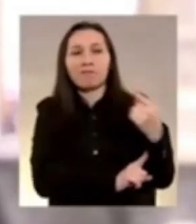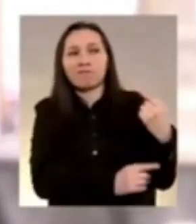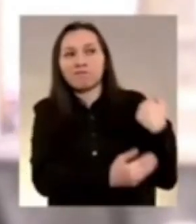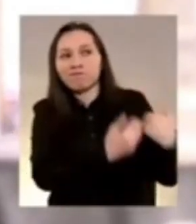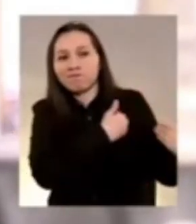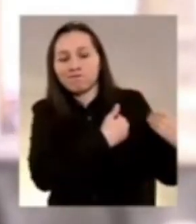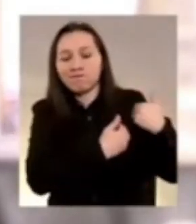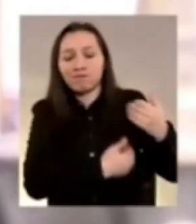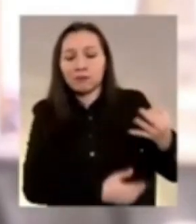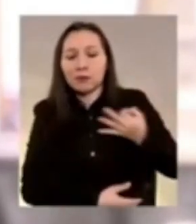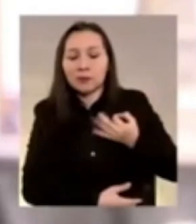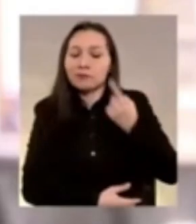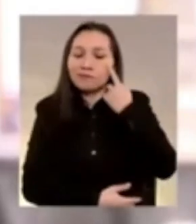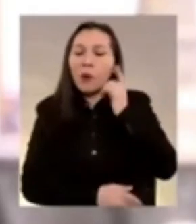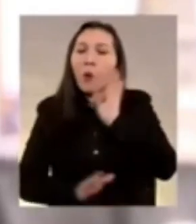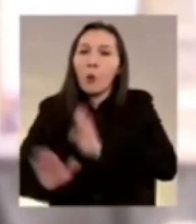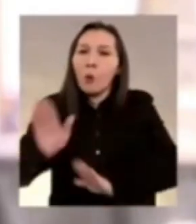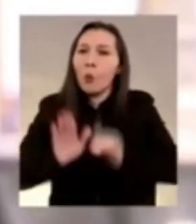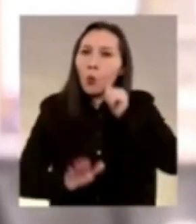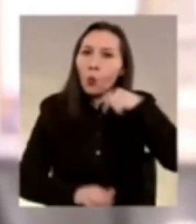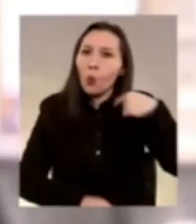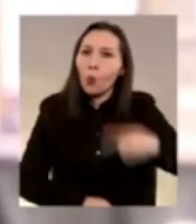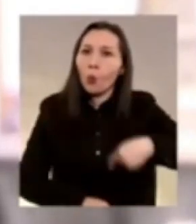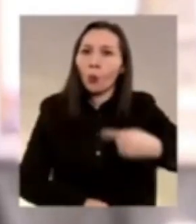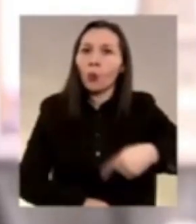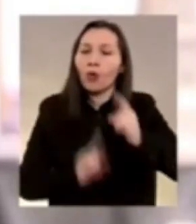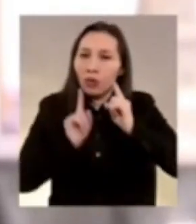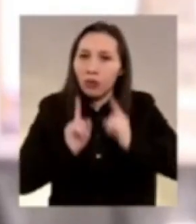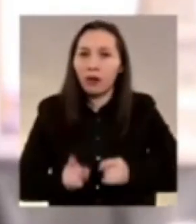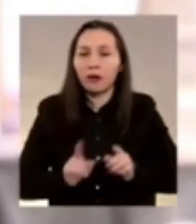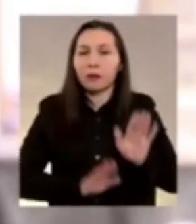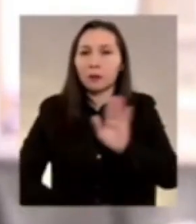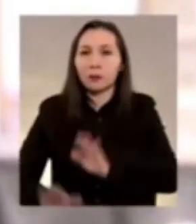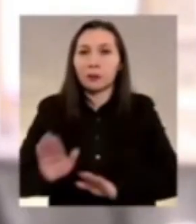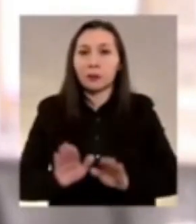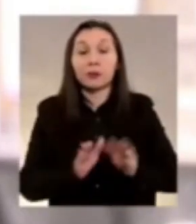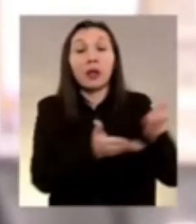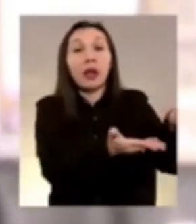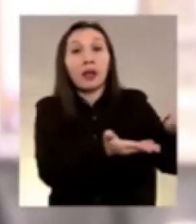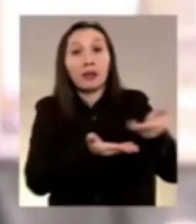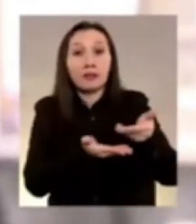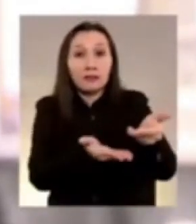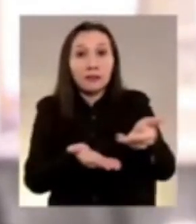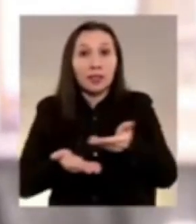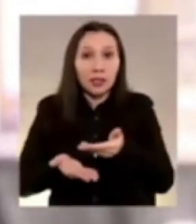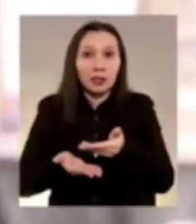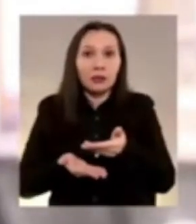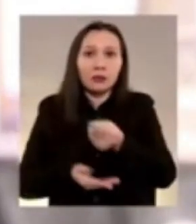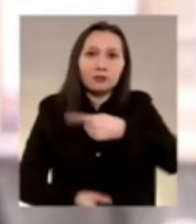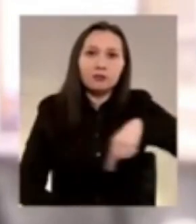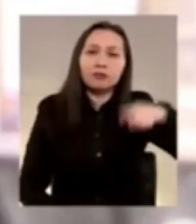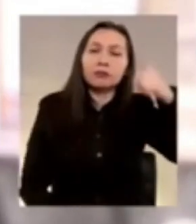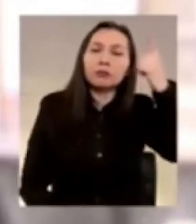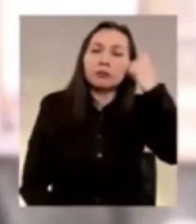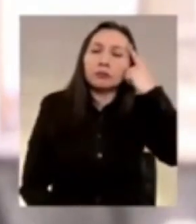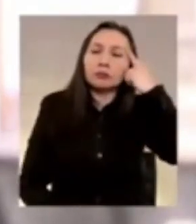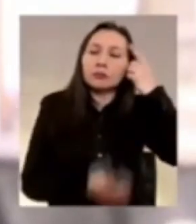a cuidarla día a día y los invito a pensar